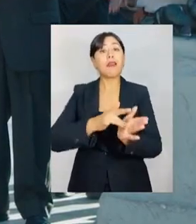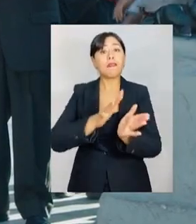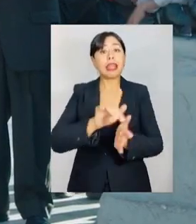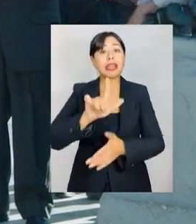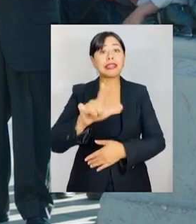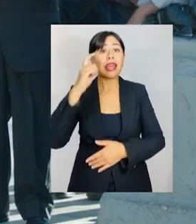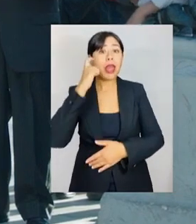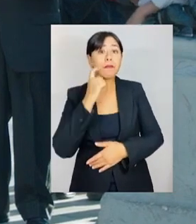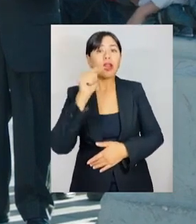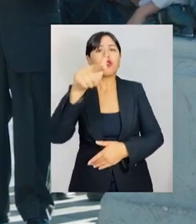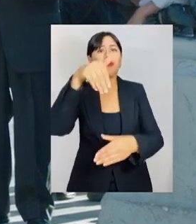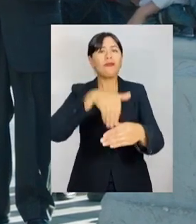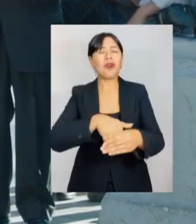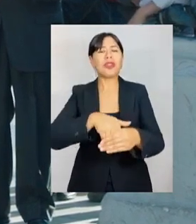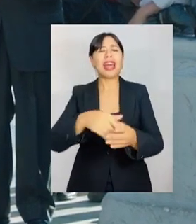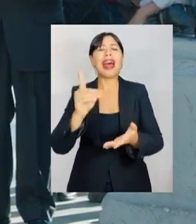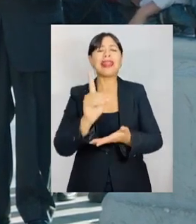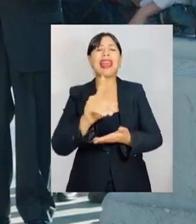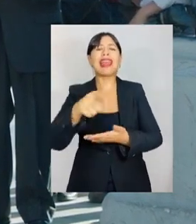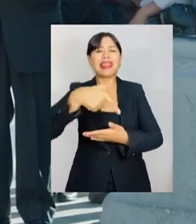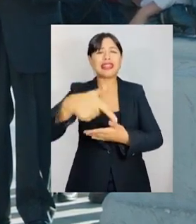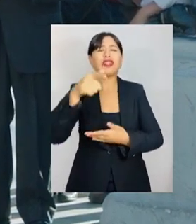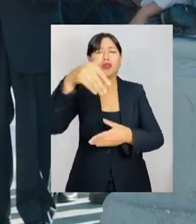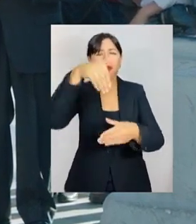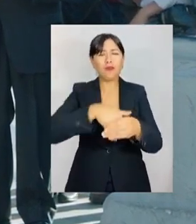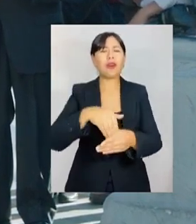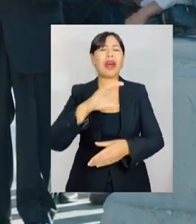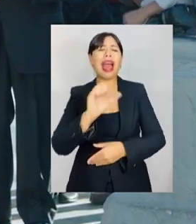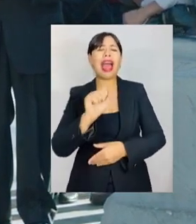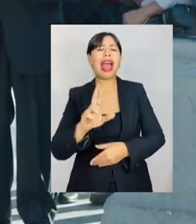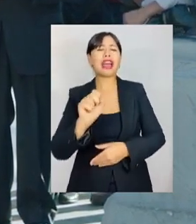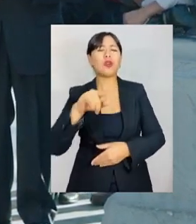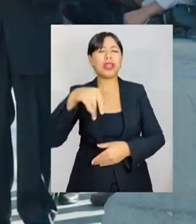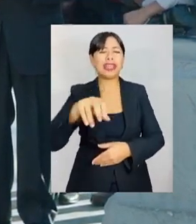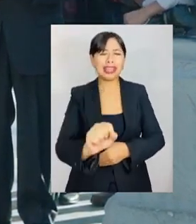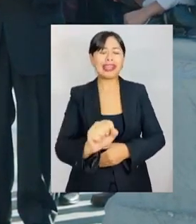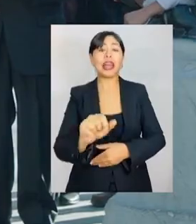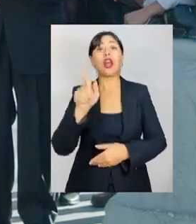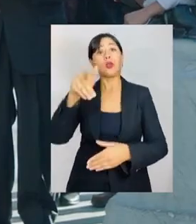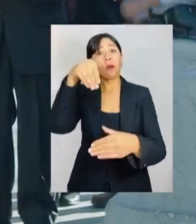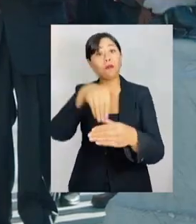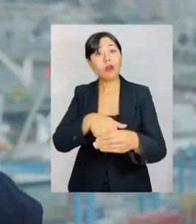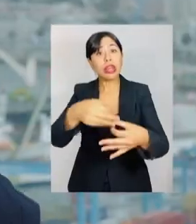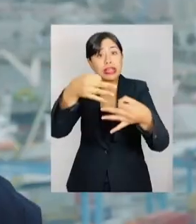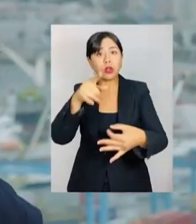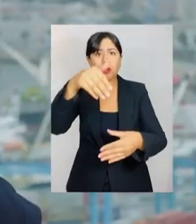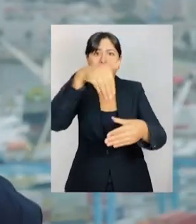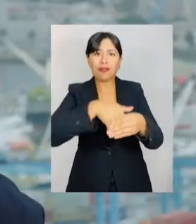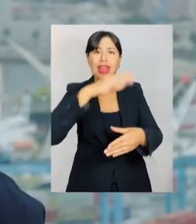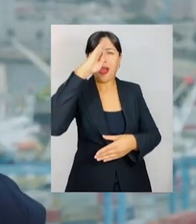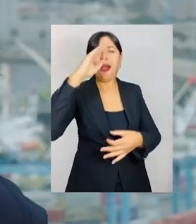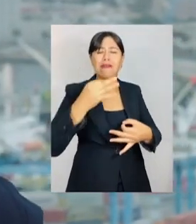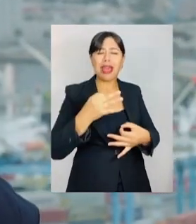Este 7 de mayo Vota T17 Vota Carolina Fernández Vota